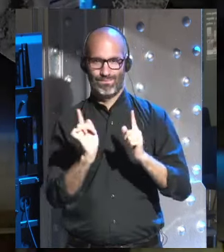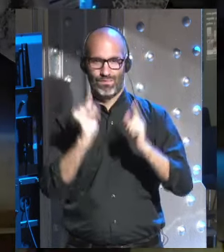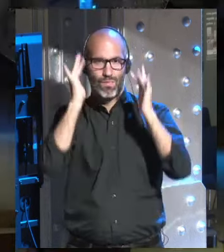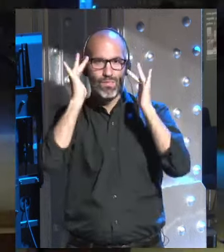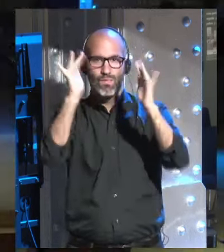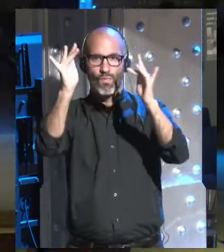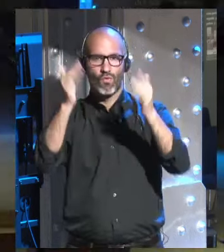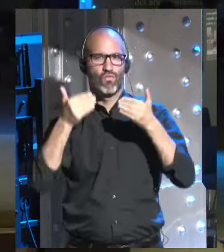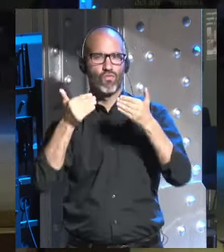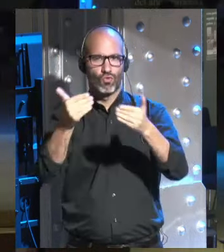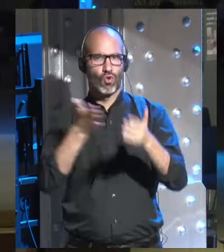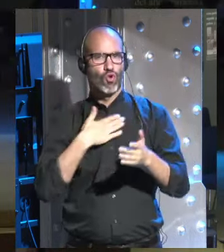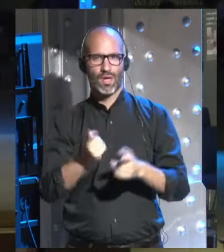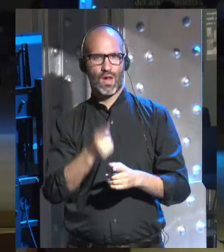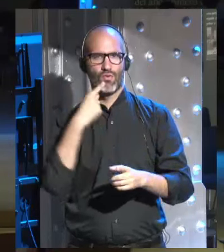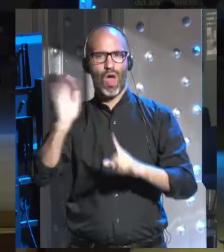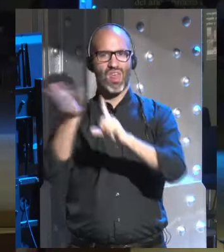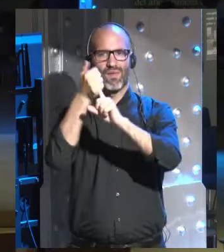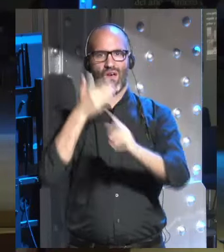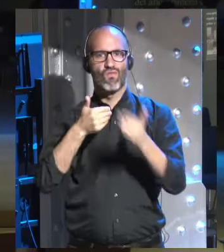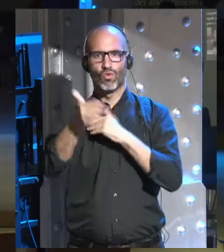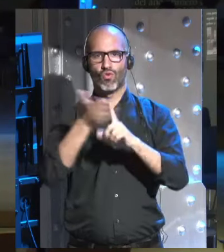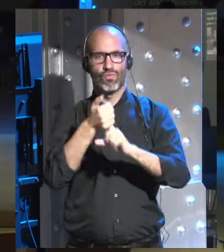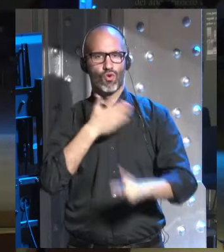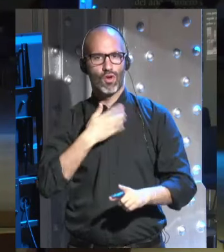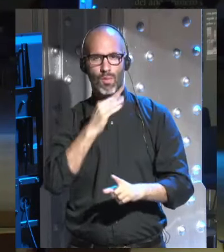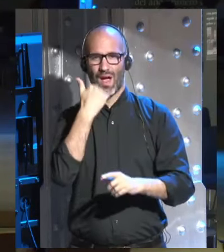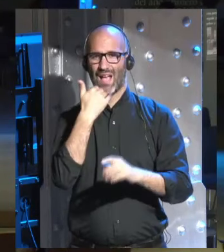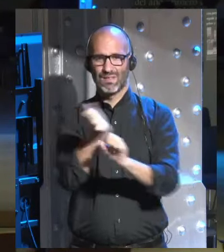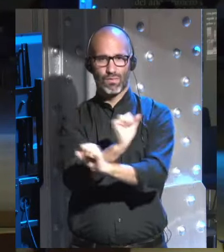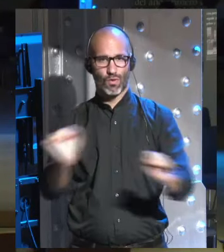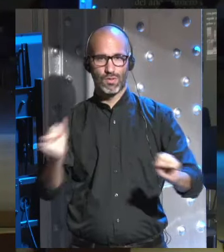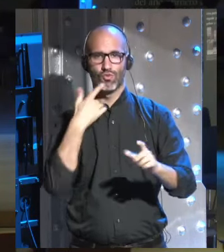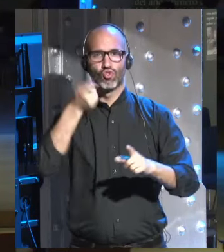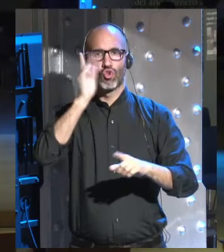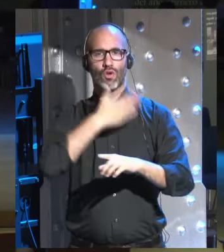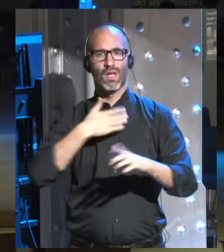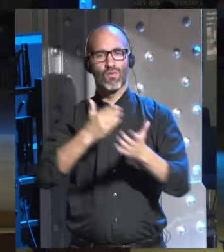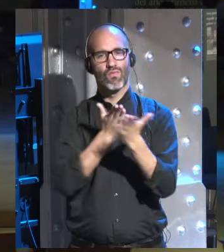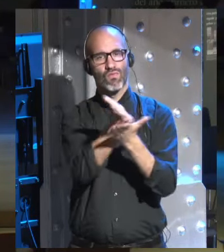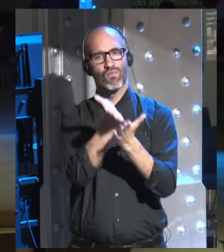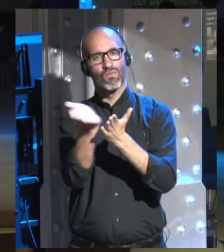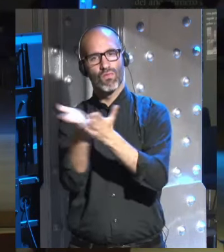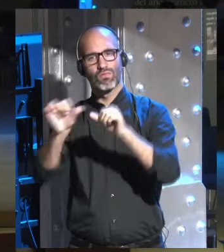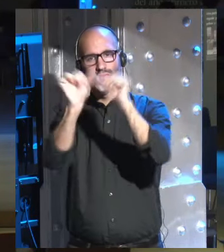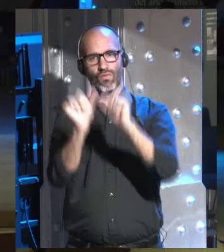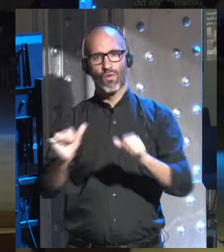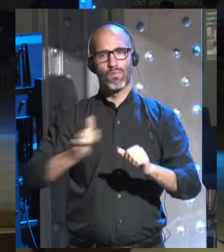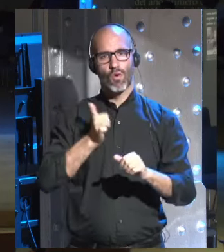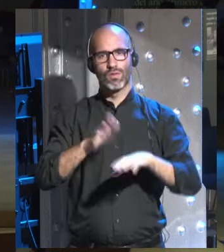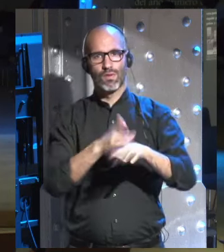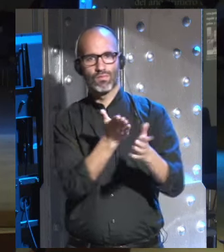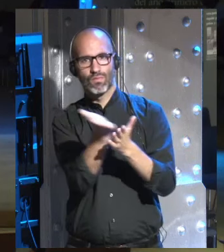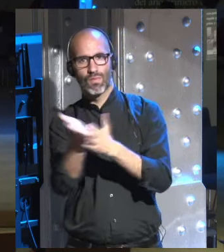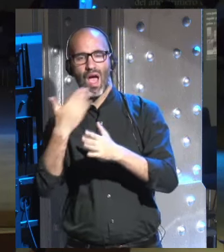profecías no quiero predecir el futuro porque eso es prácticamente imposible simplemente quiero ofrecer distintas posibilidades en